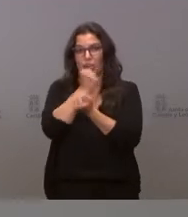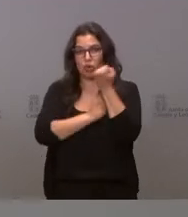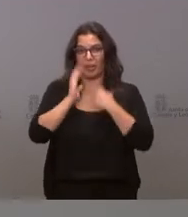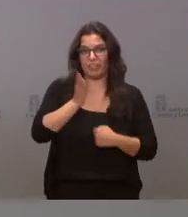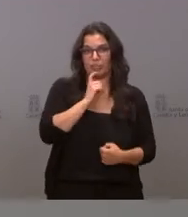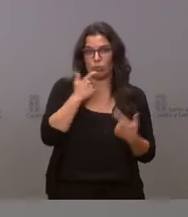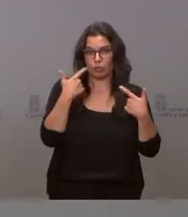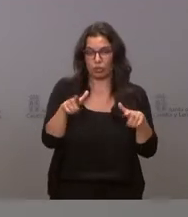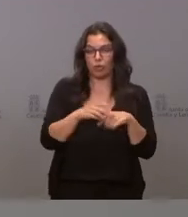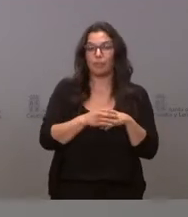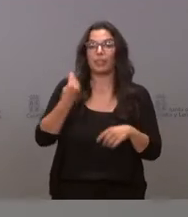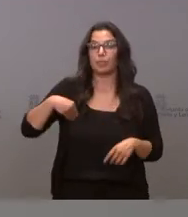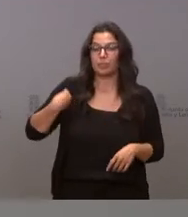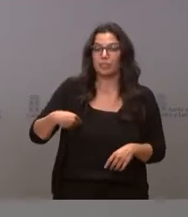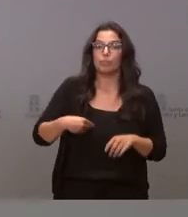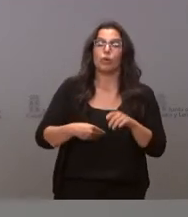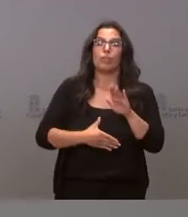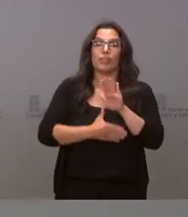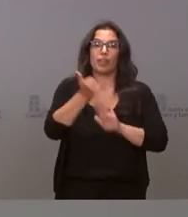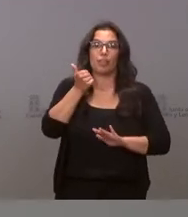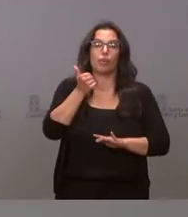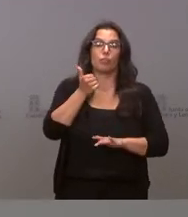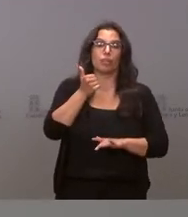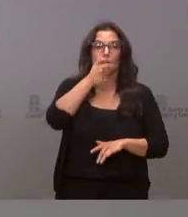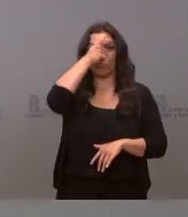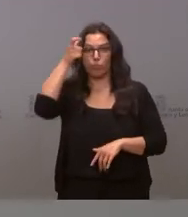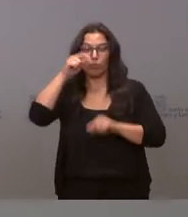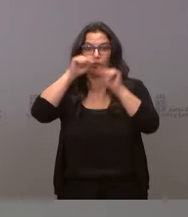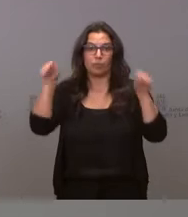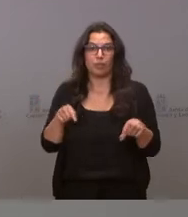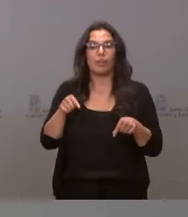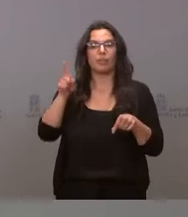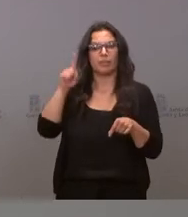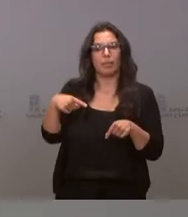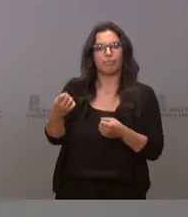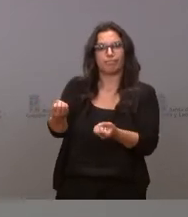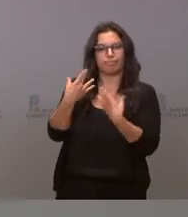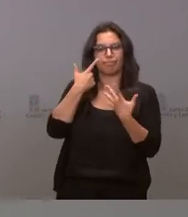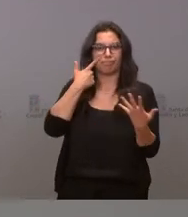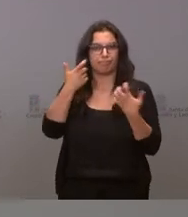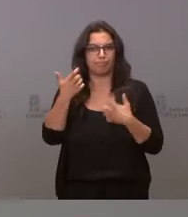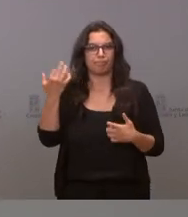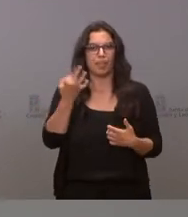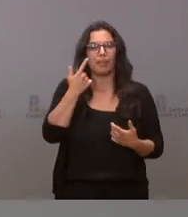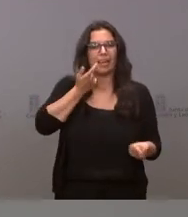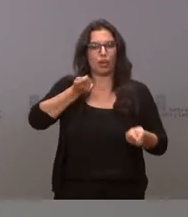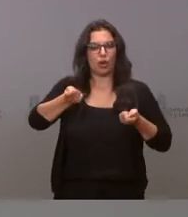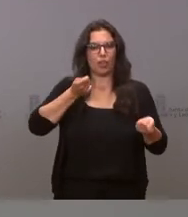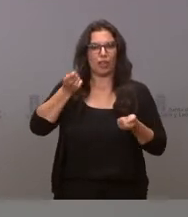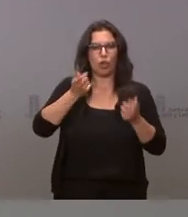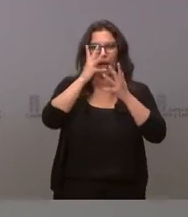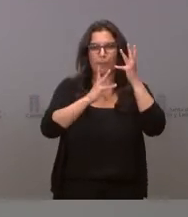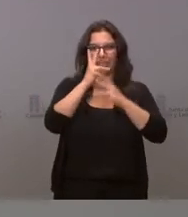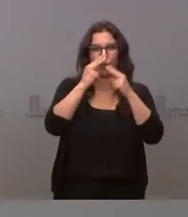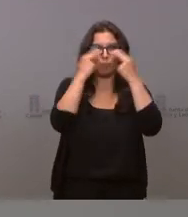a través de la propia Federación de Municipios y Provincias, se nos pone de relieve la necesidad de también llevar una coordinación interadministrativa